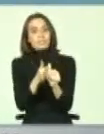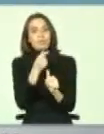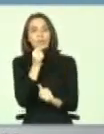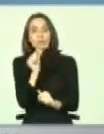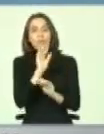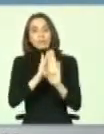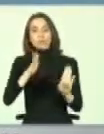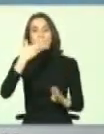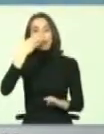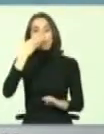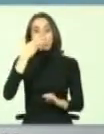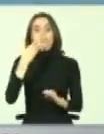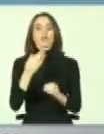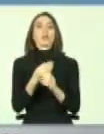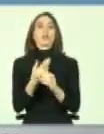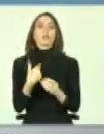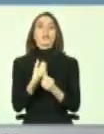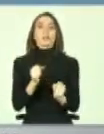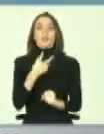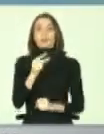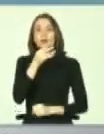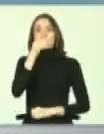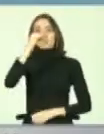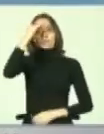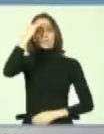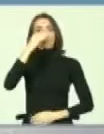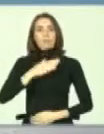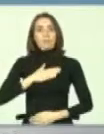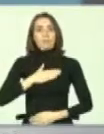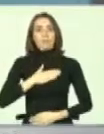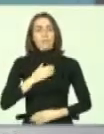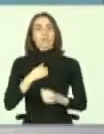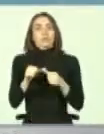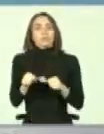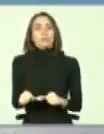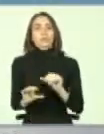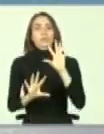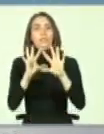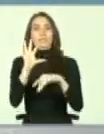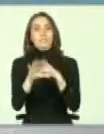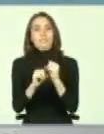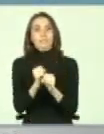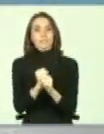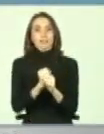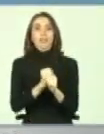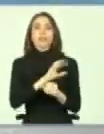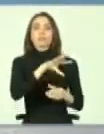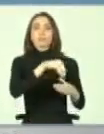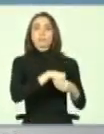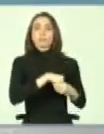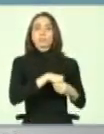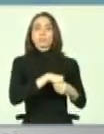a terminar, no puedo dejar de mencionar la experiencia personal, yo llevo 15 años formando parte